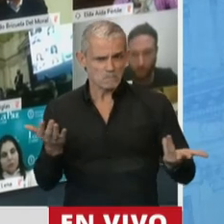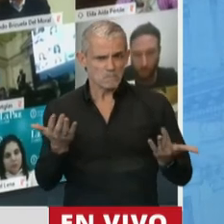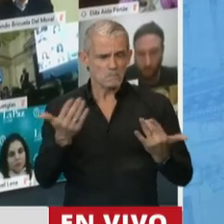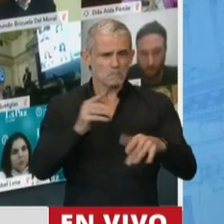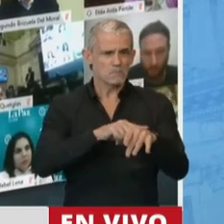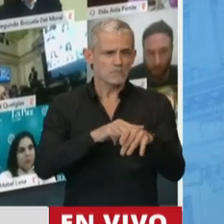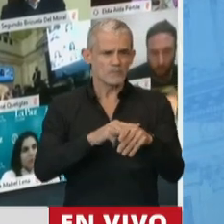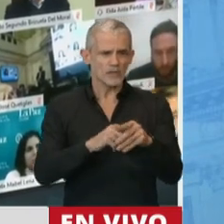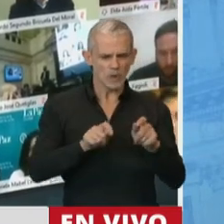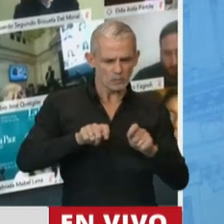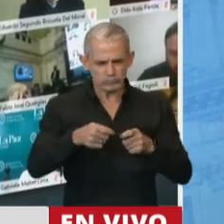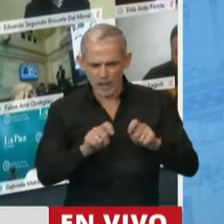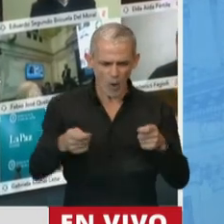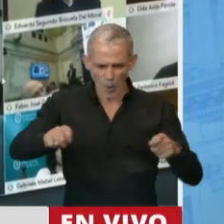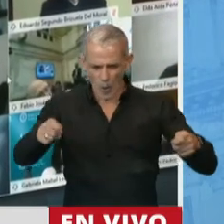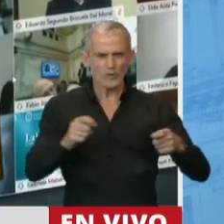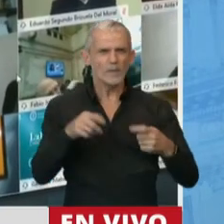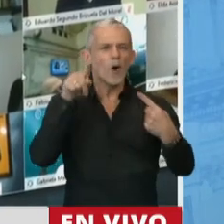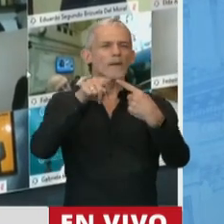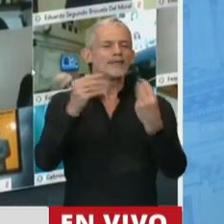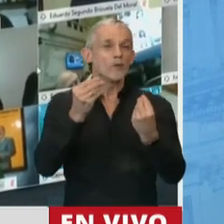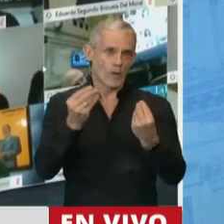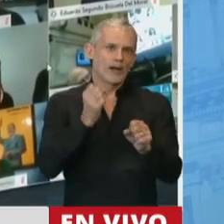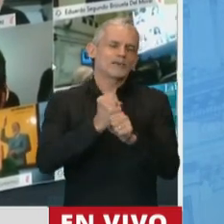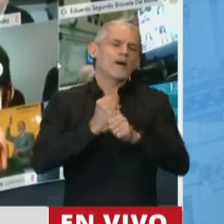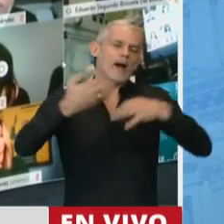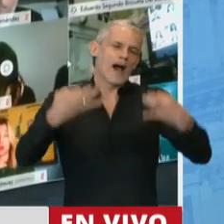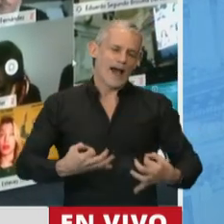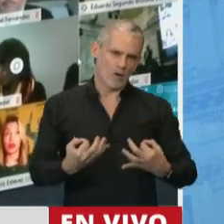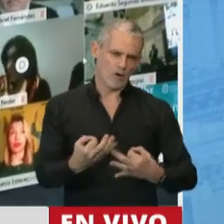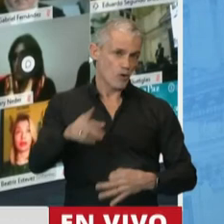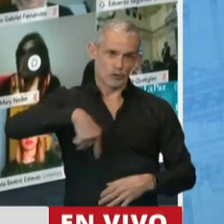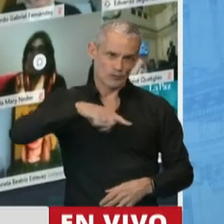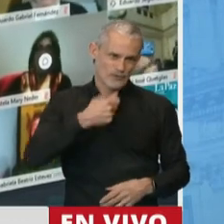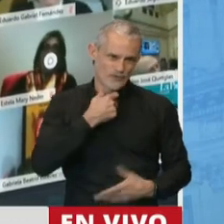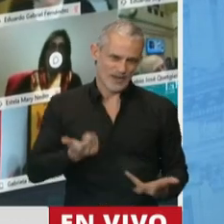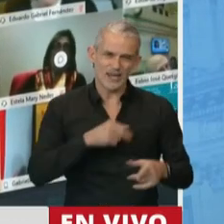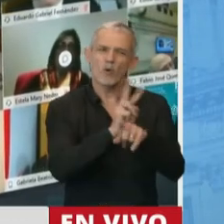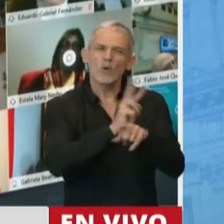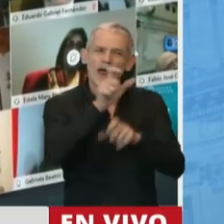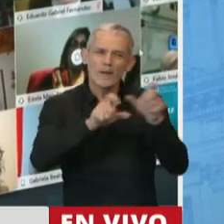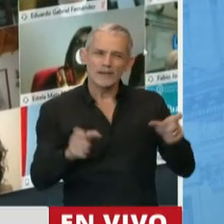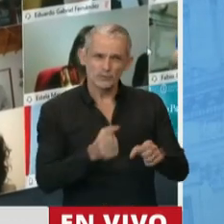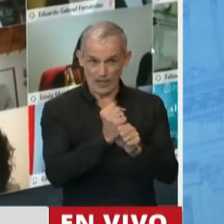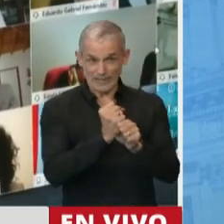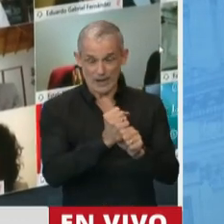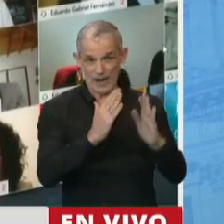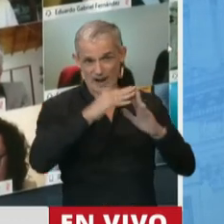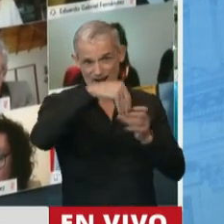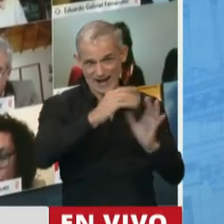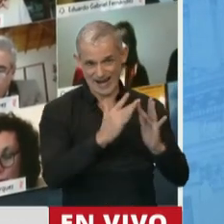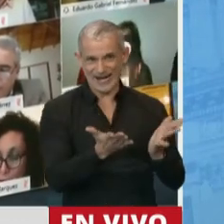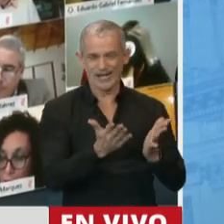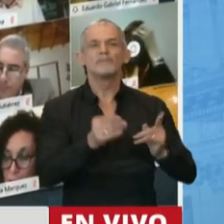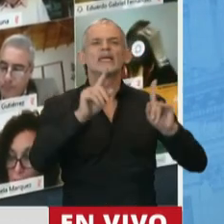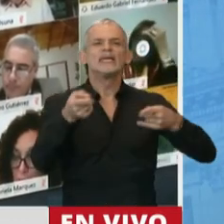a los principios, lo encaminamos a ese objetivo del trabajo decente al que aspiramos, tendiente a proteger a la persona que trabaja, y eliminando